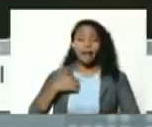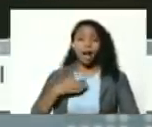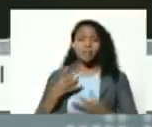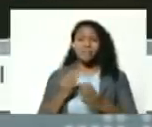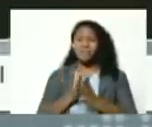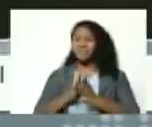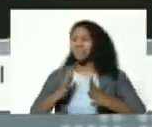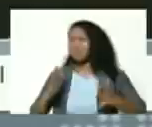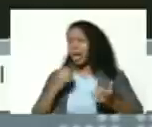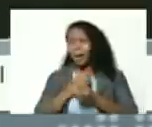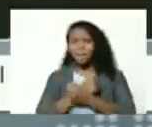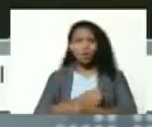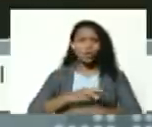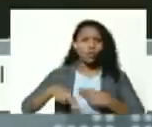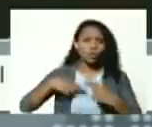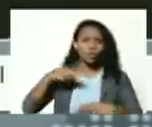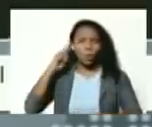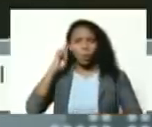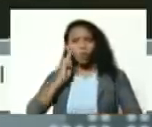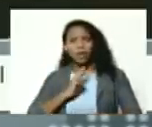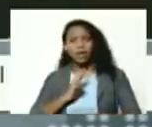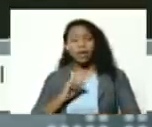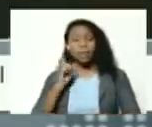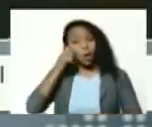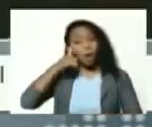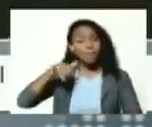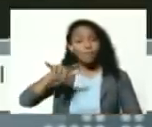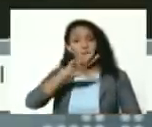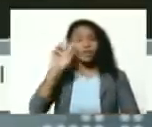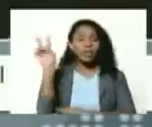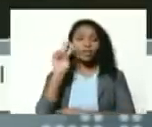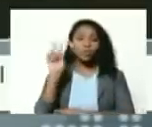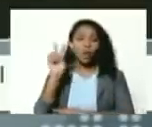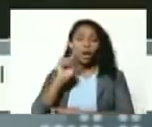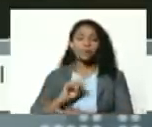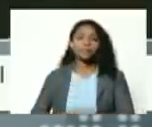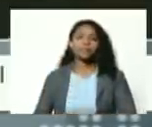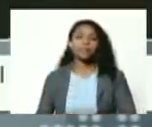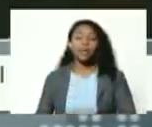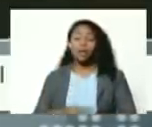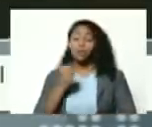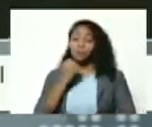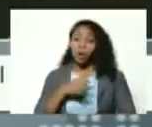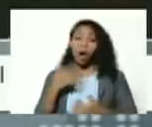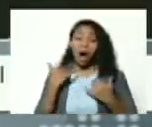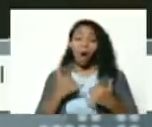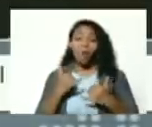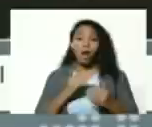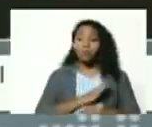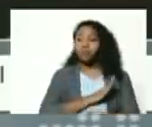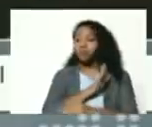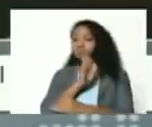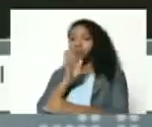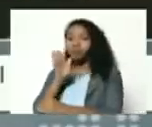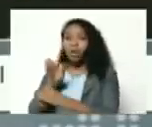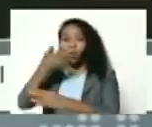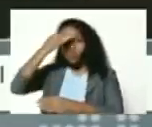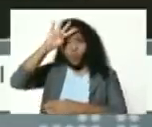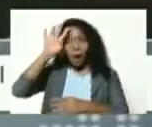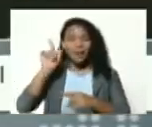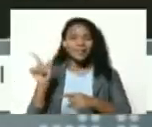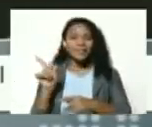por la revolución bolivariana y por el pueblo de Venezuela bueno ahora nos vamos para Cuba en esta